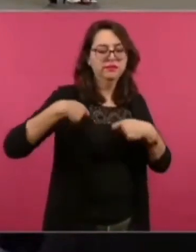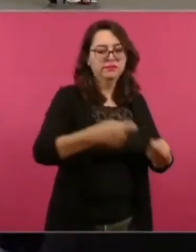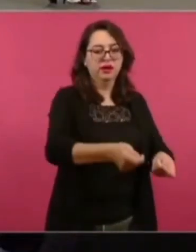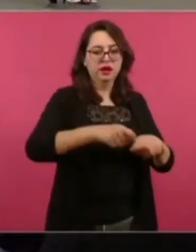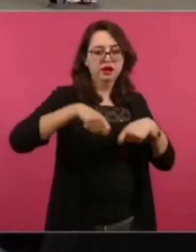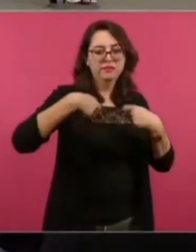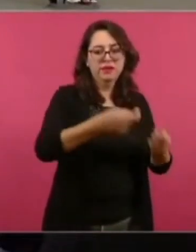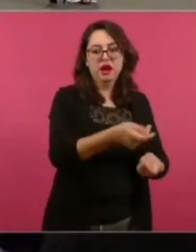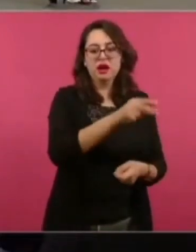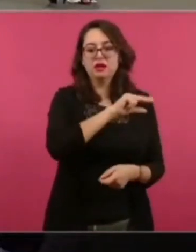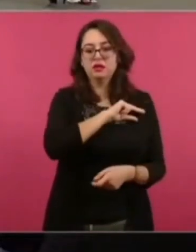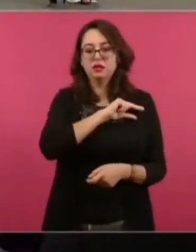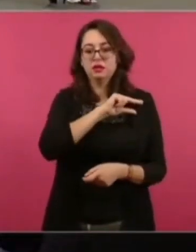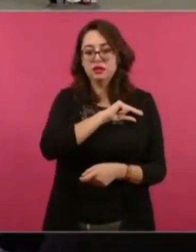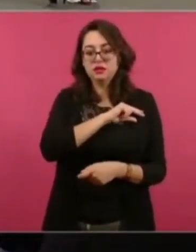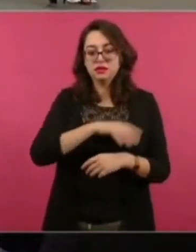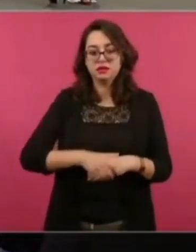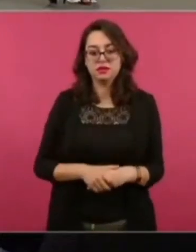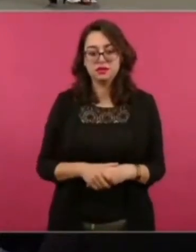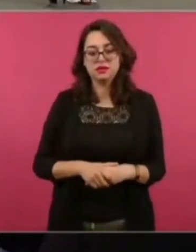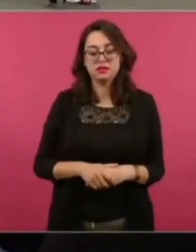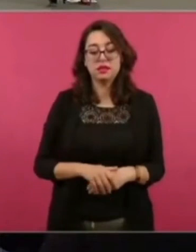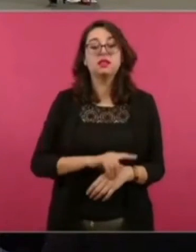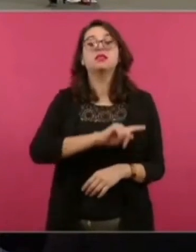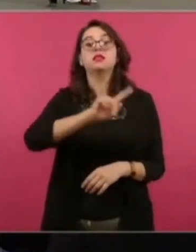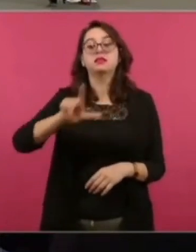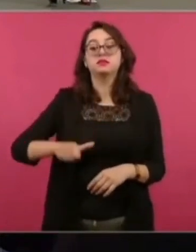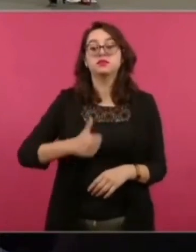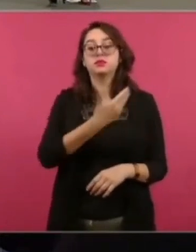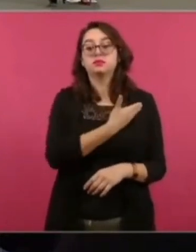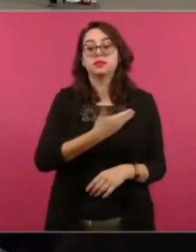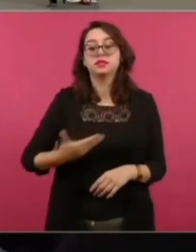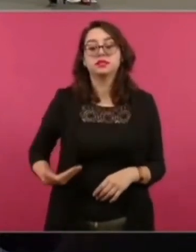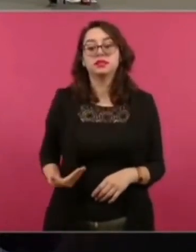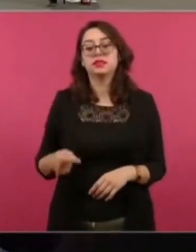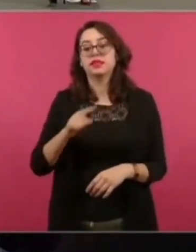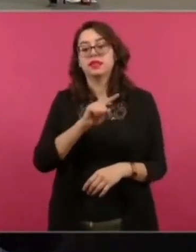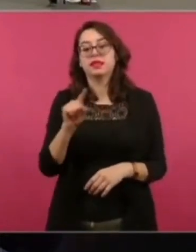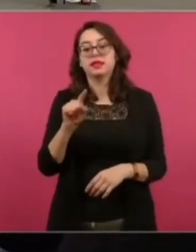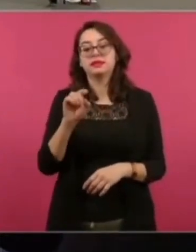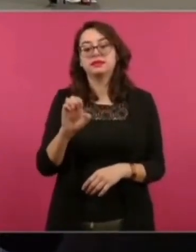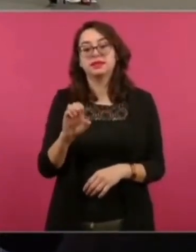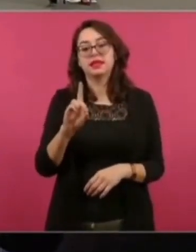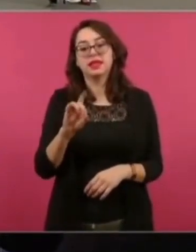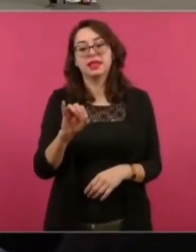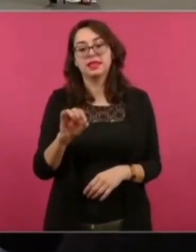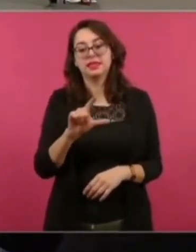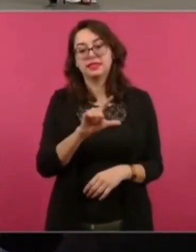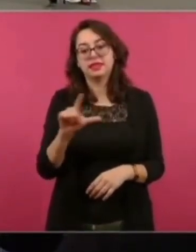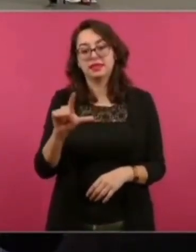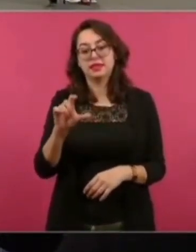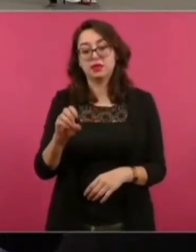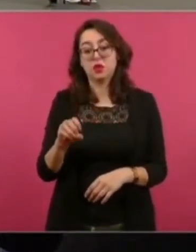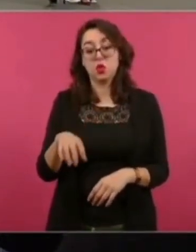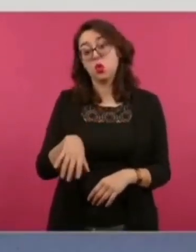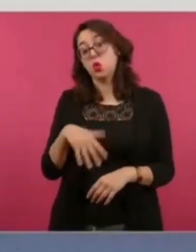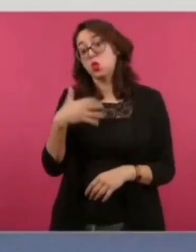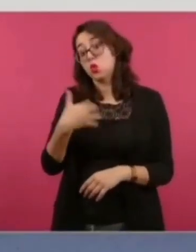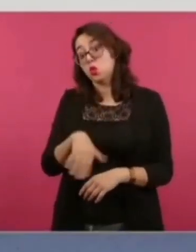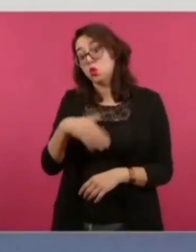Luego, Cedillo, que también una eminencia